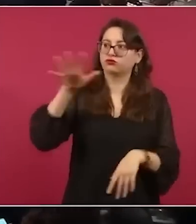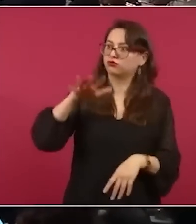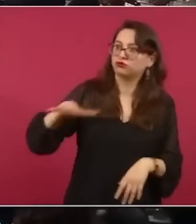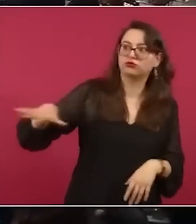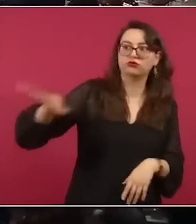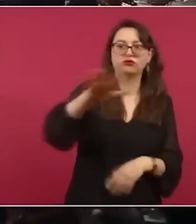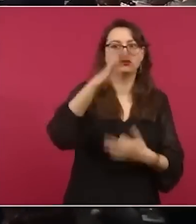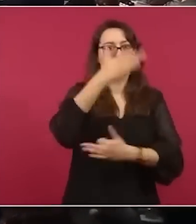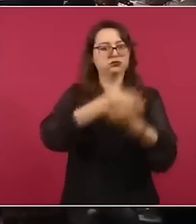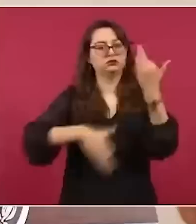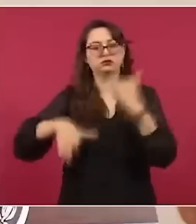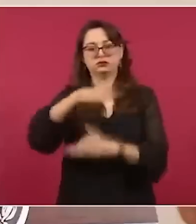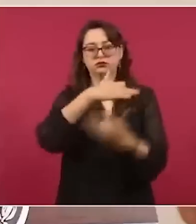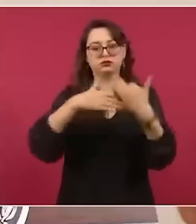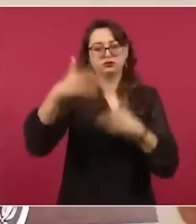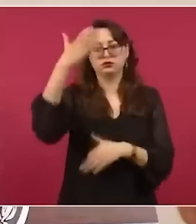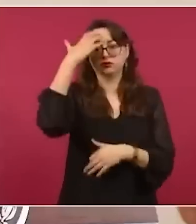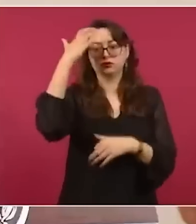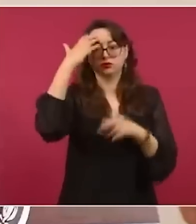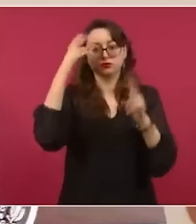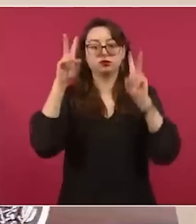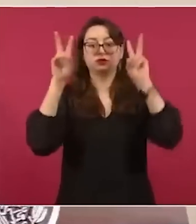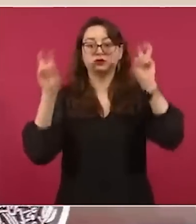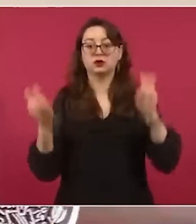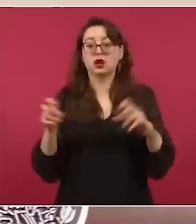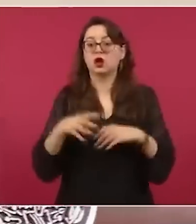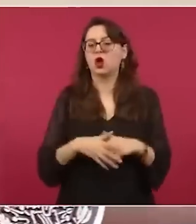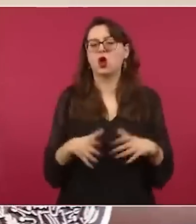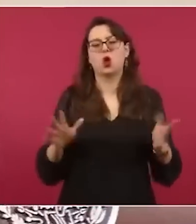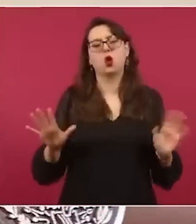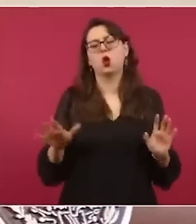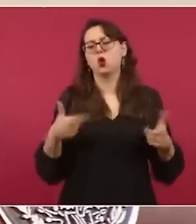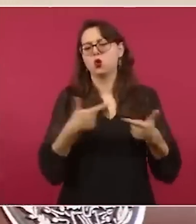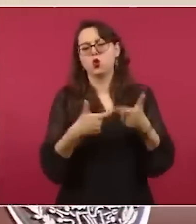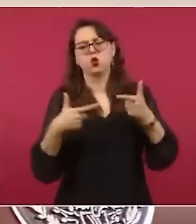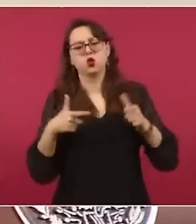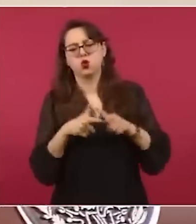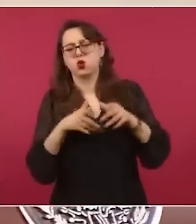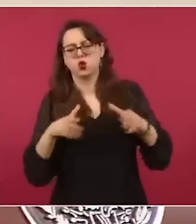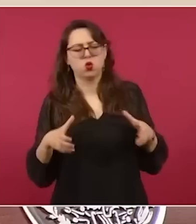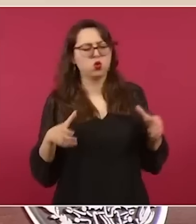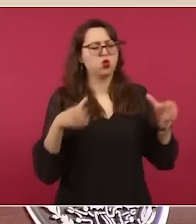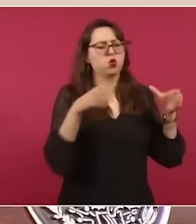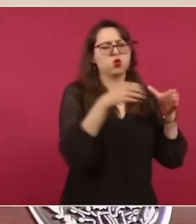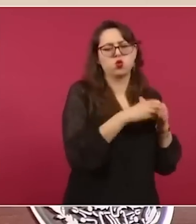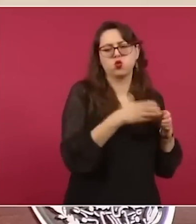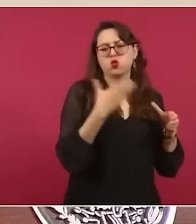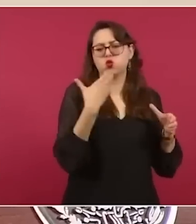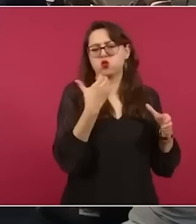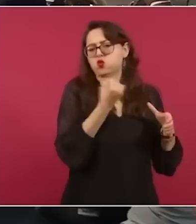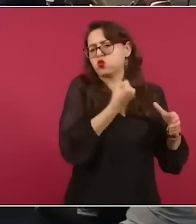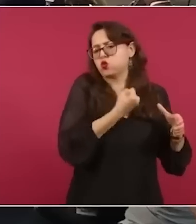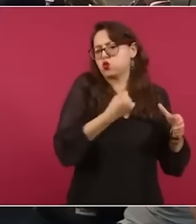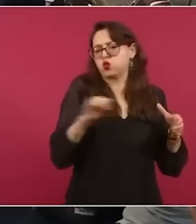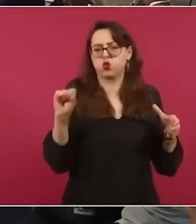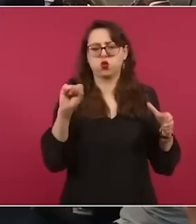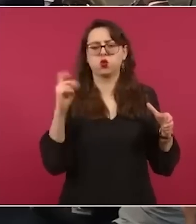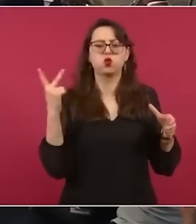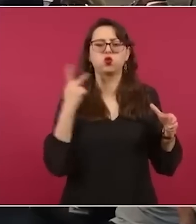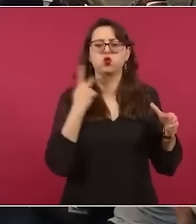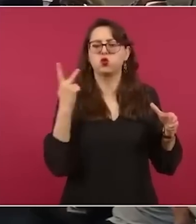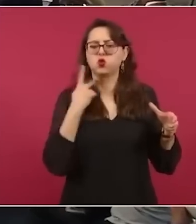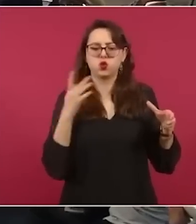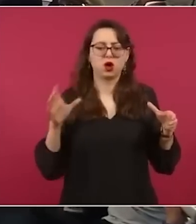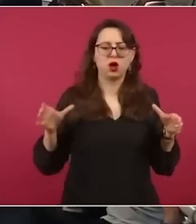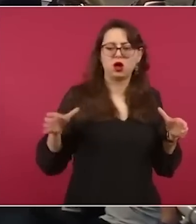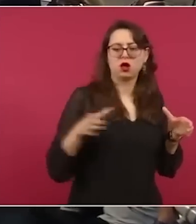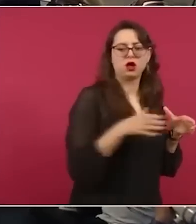y nada de expertos y de especialistas y de que la política es asunto de los políticos. No,